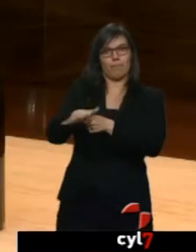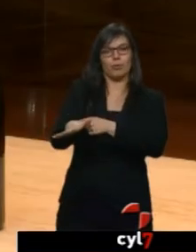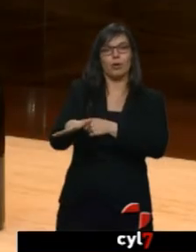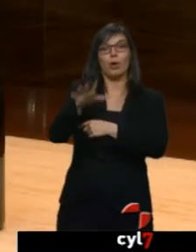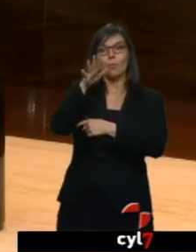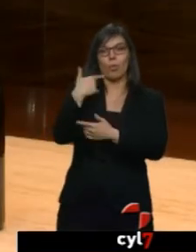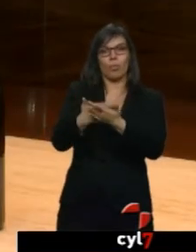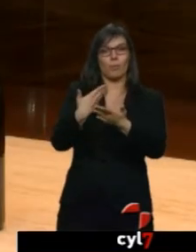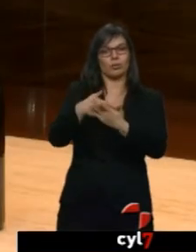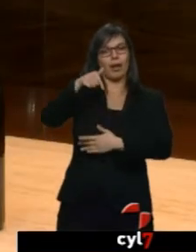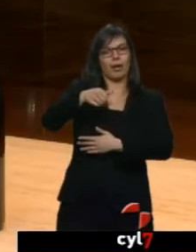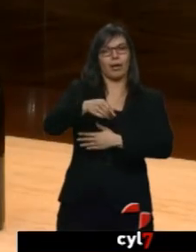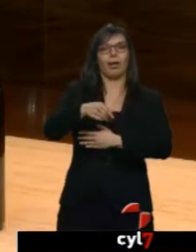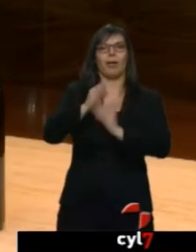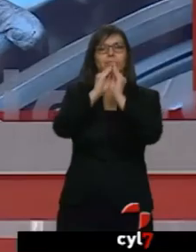elaboran los mejores vinos.